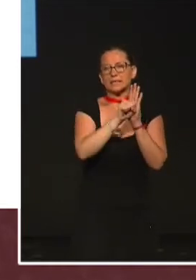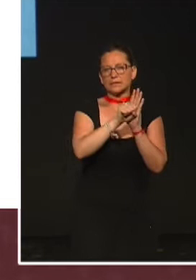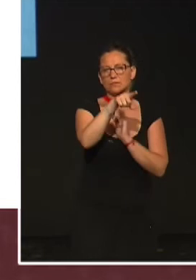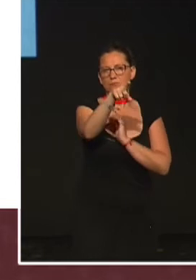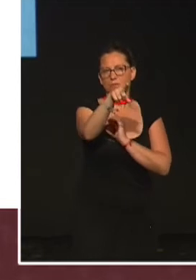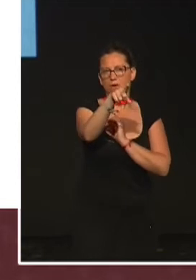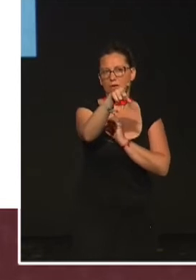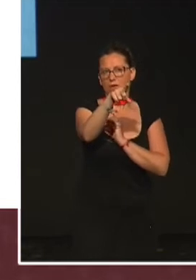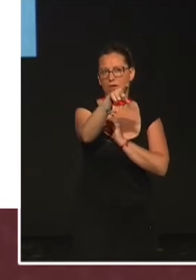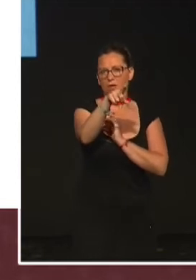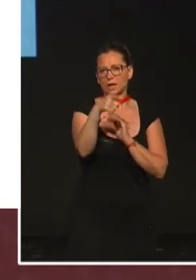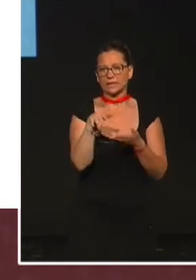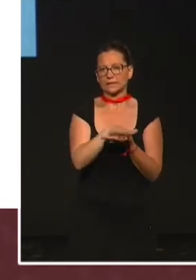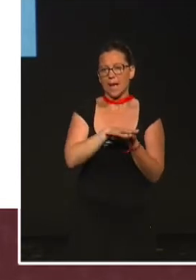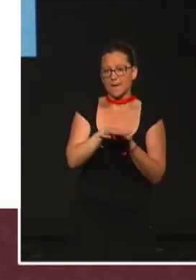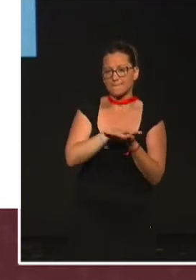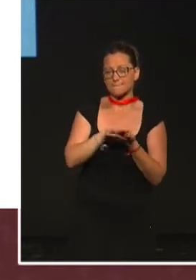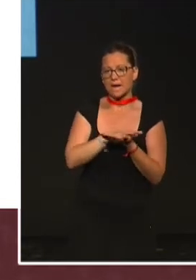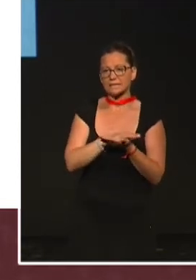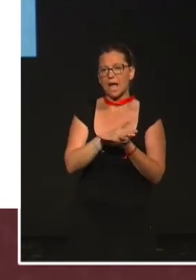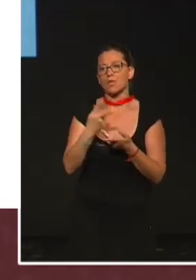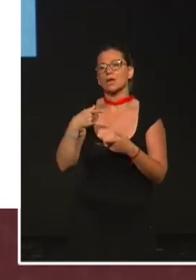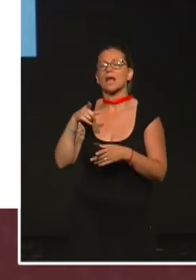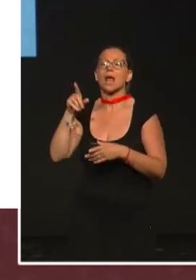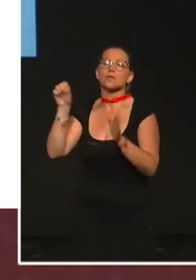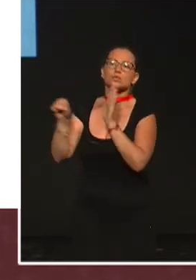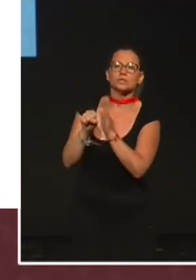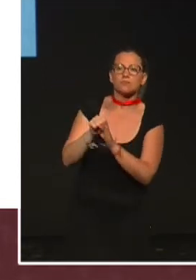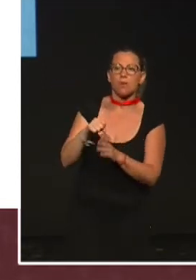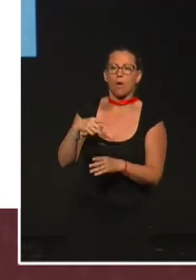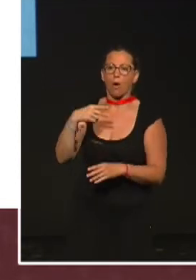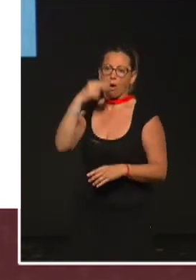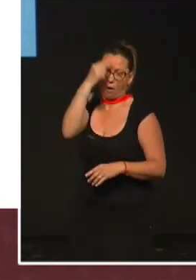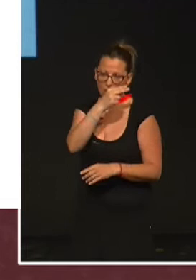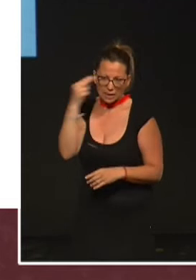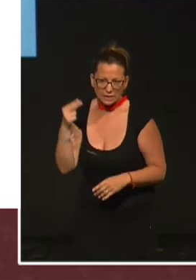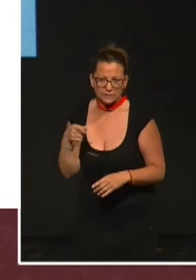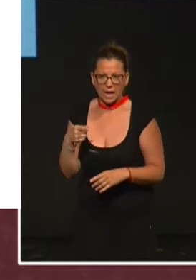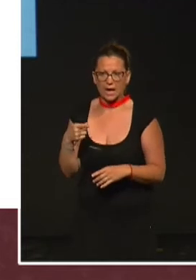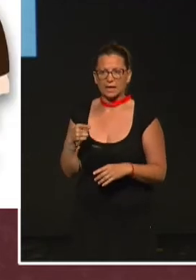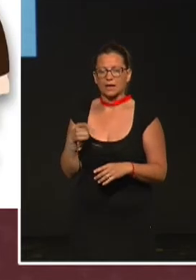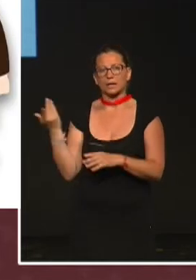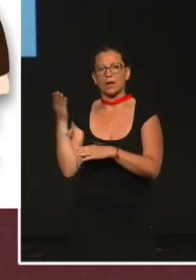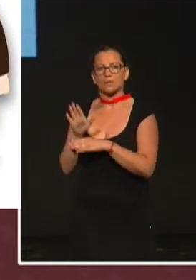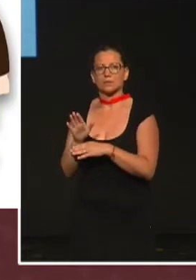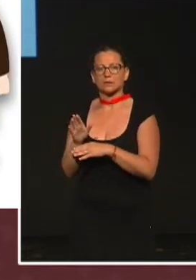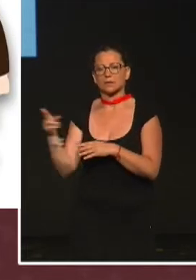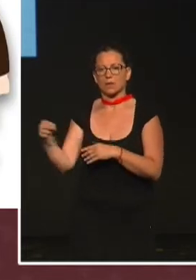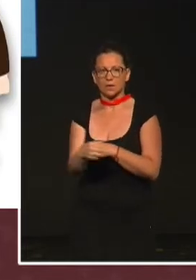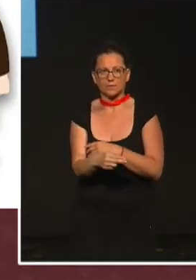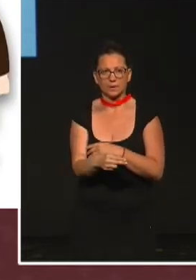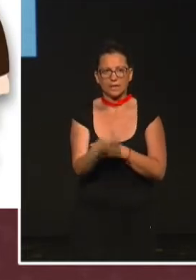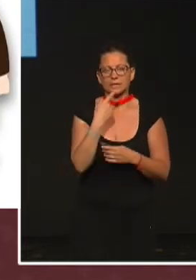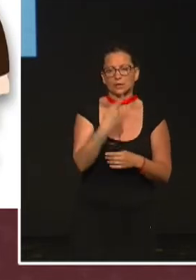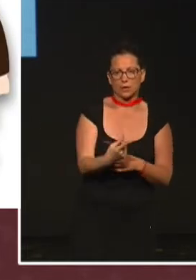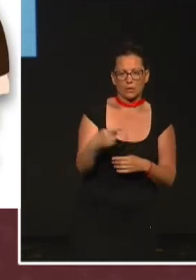que está basado a su vez en el símbolo cristiano Ictis y que, bueno, representa un pez con patas. Y si yo hablo de peces con patas, ¿cómo no voy a sacar a